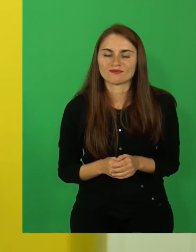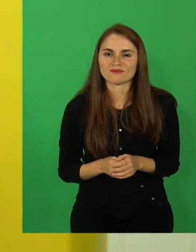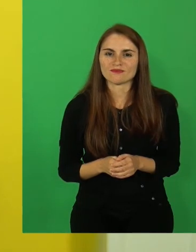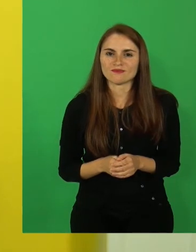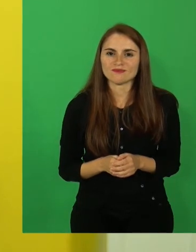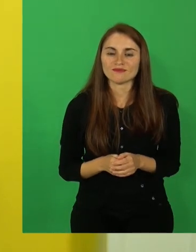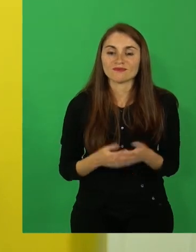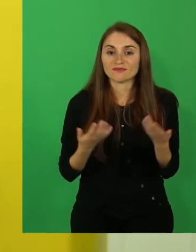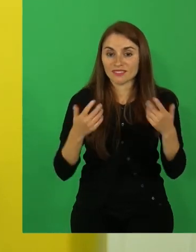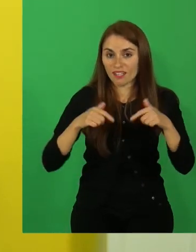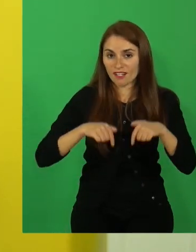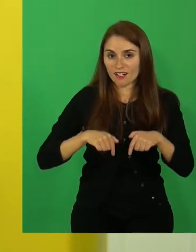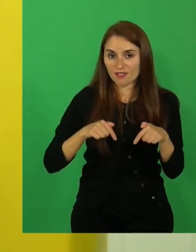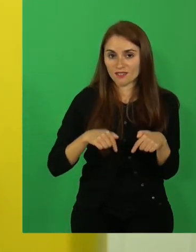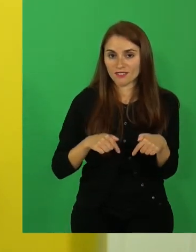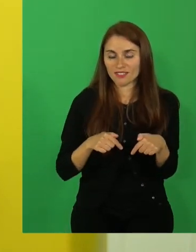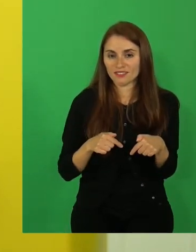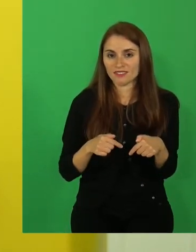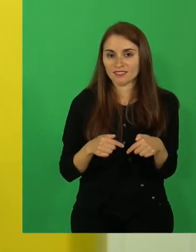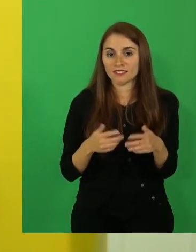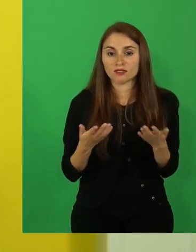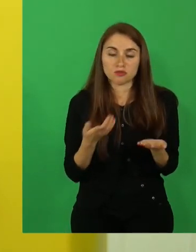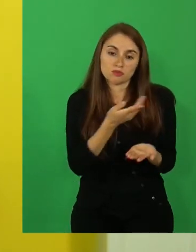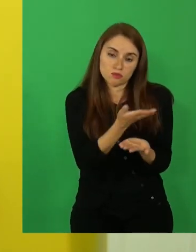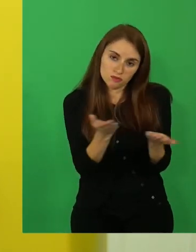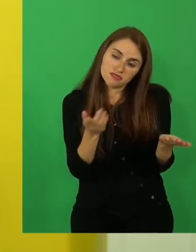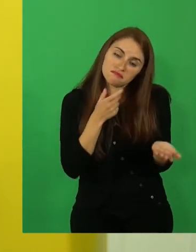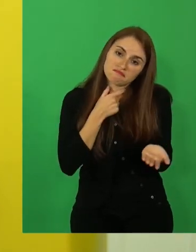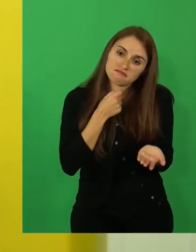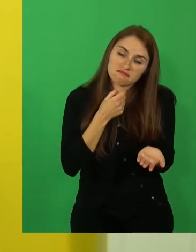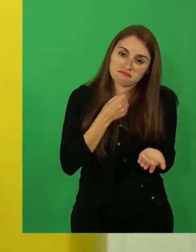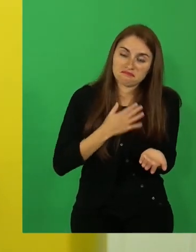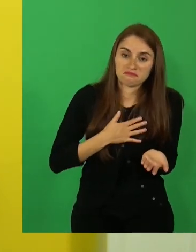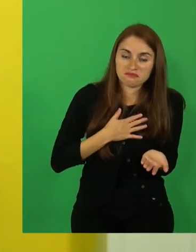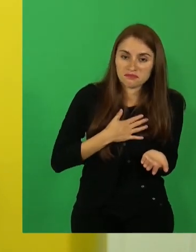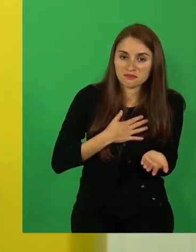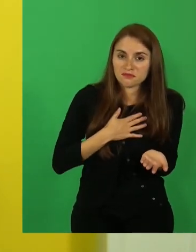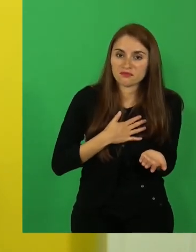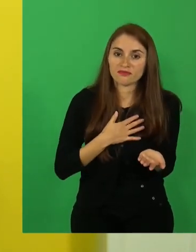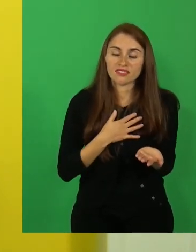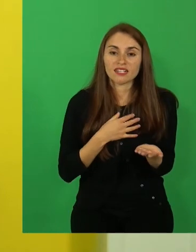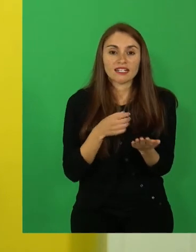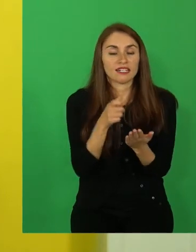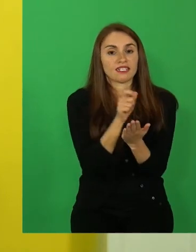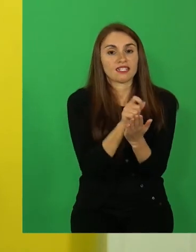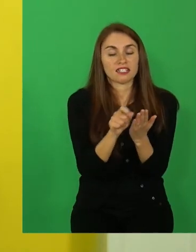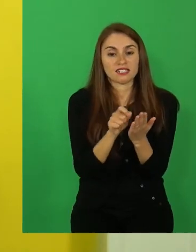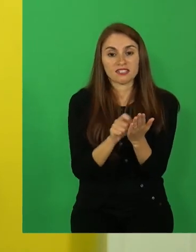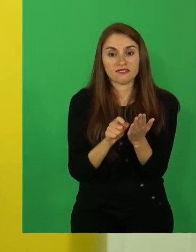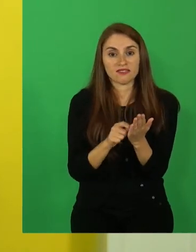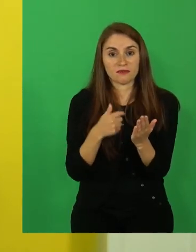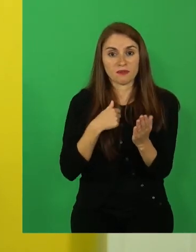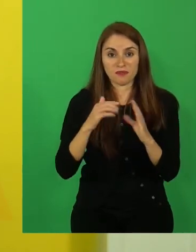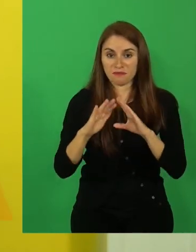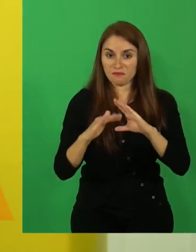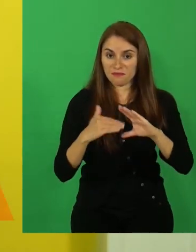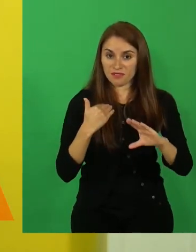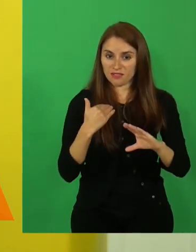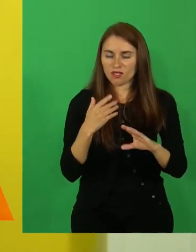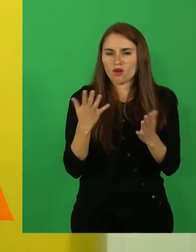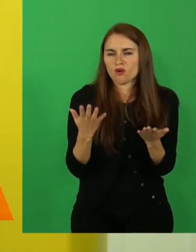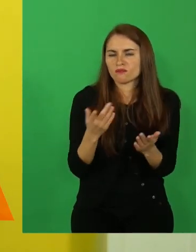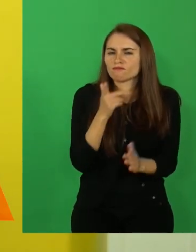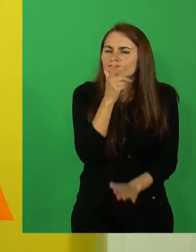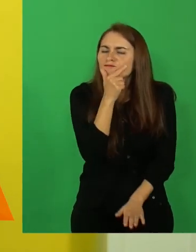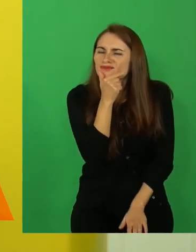Ahora, si quieren escribirme, si tienen alguna